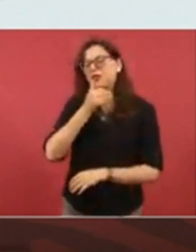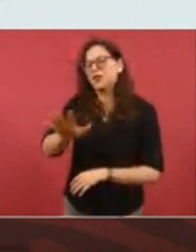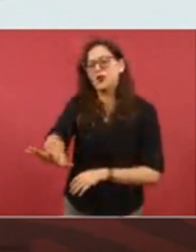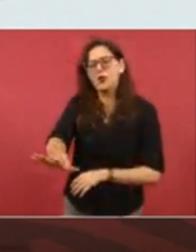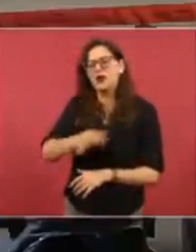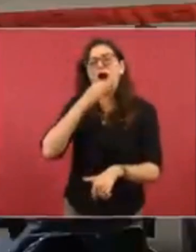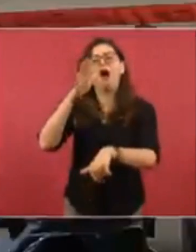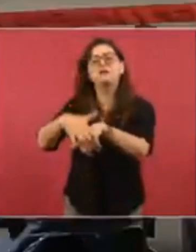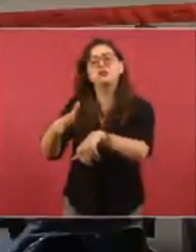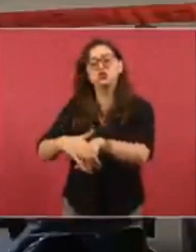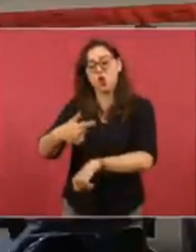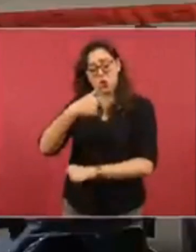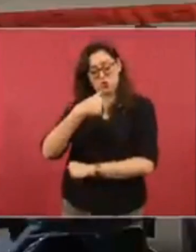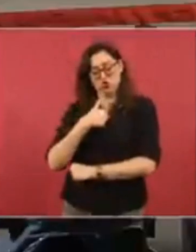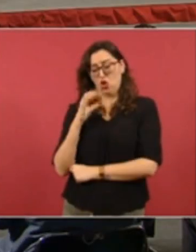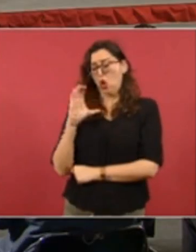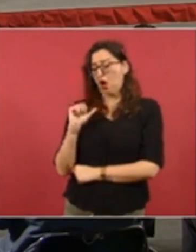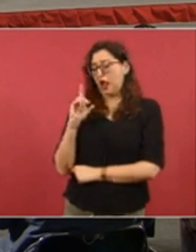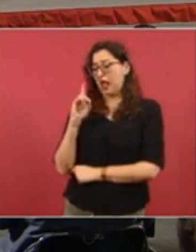¿cómo se llama el señor?